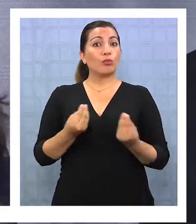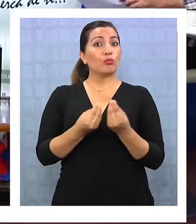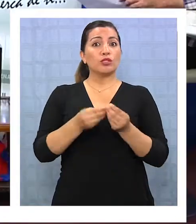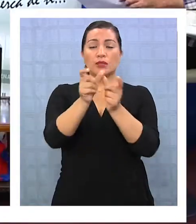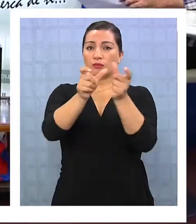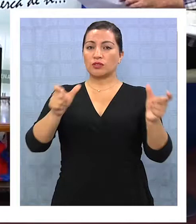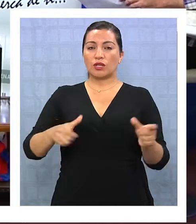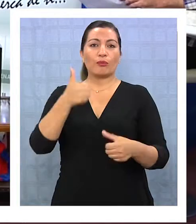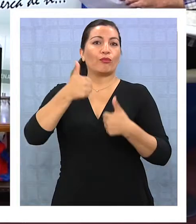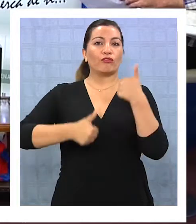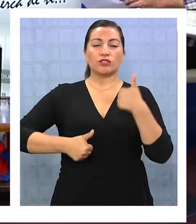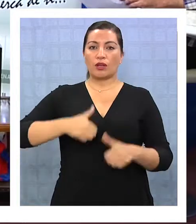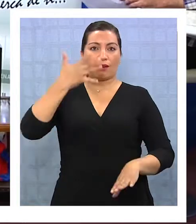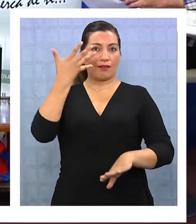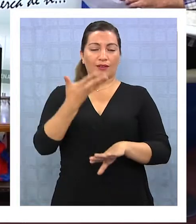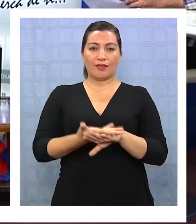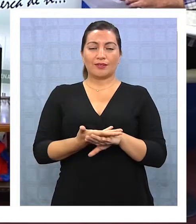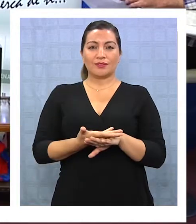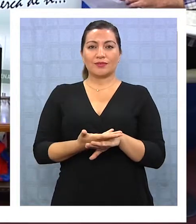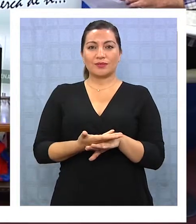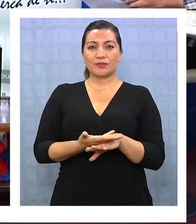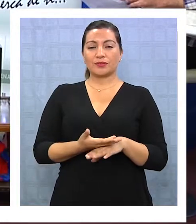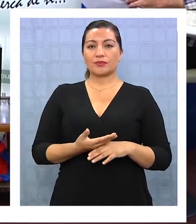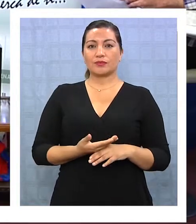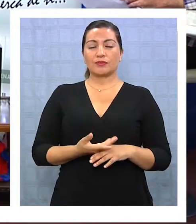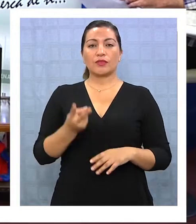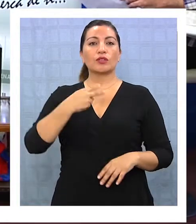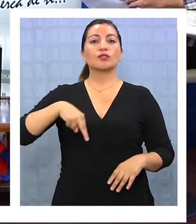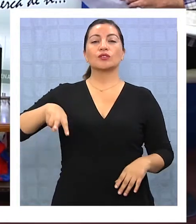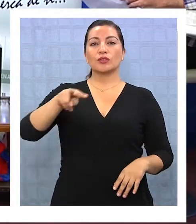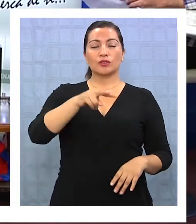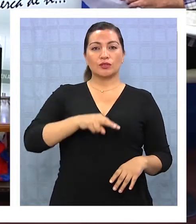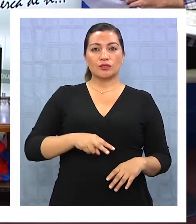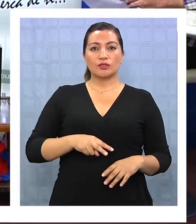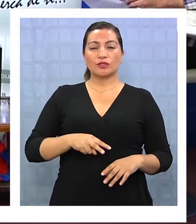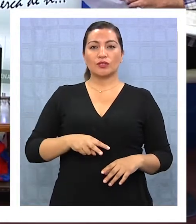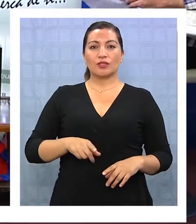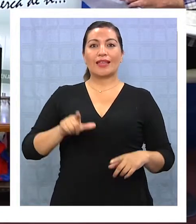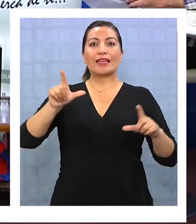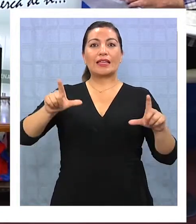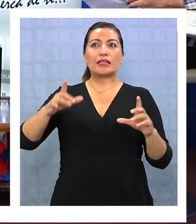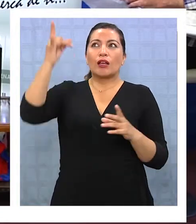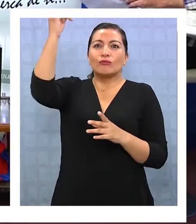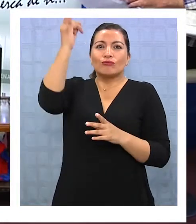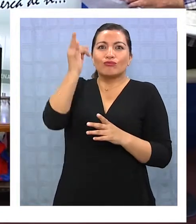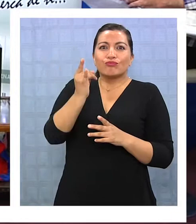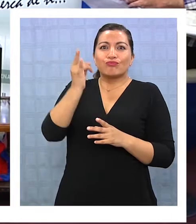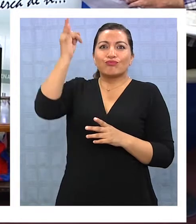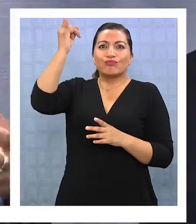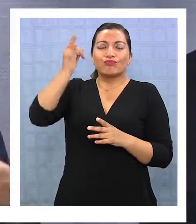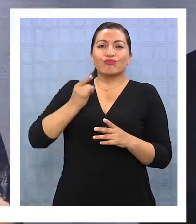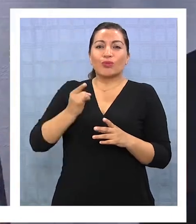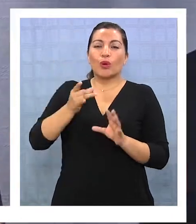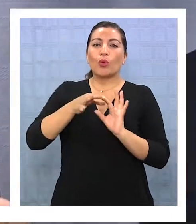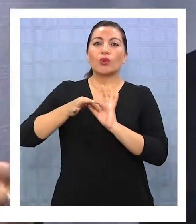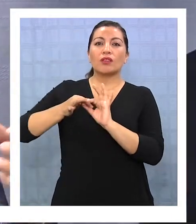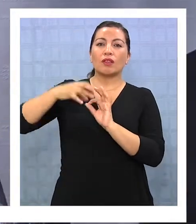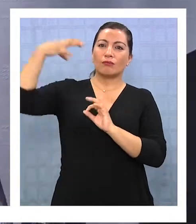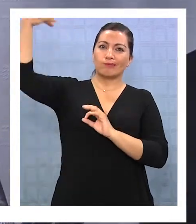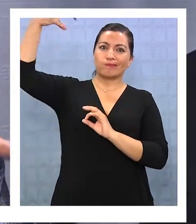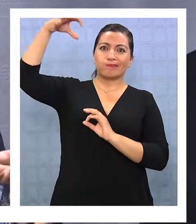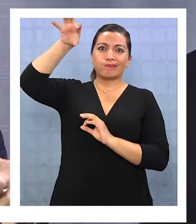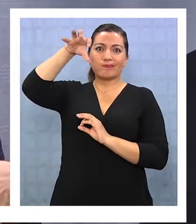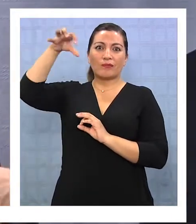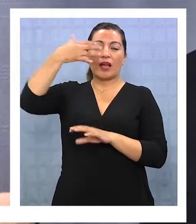de muchos profesionales, porque acá hay que lograr traer esta señal, hay que estar conectados a un